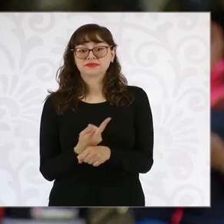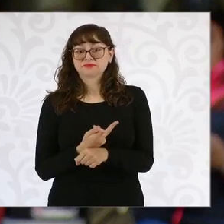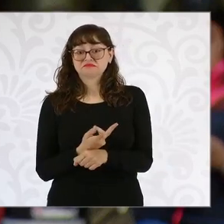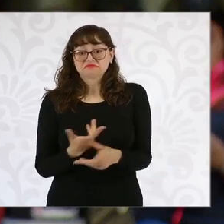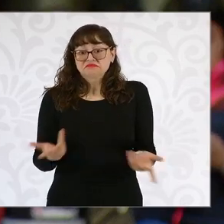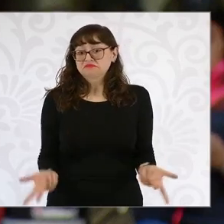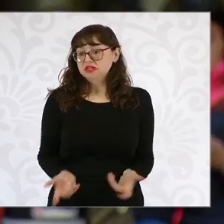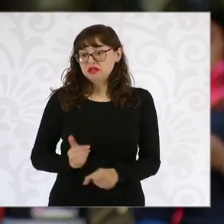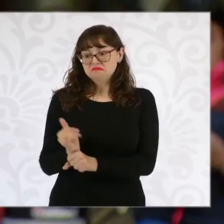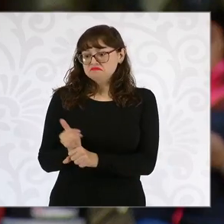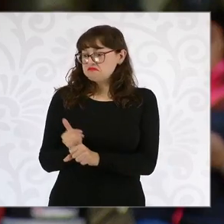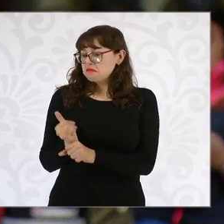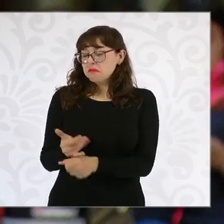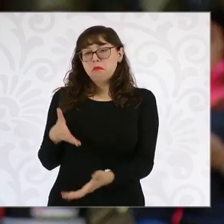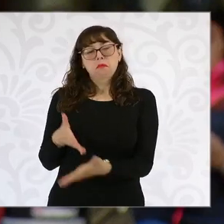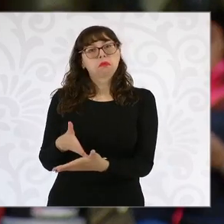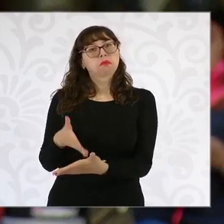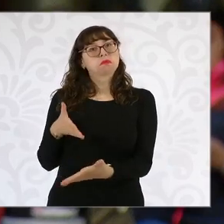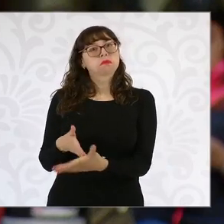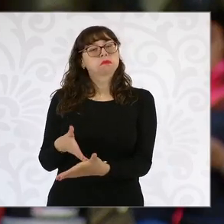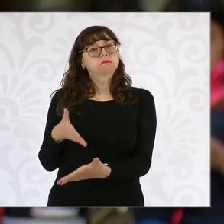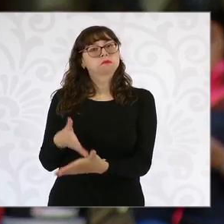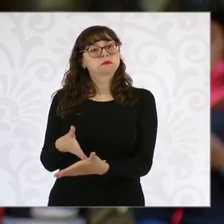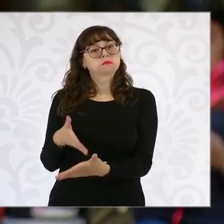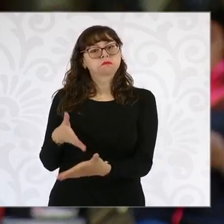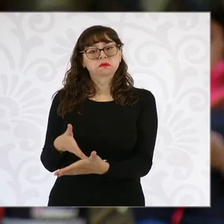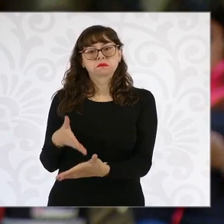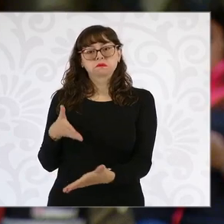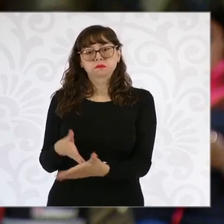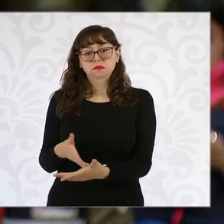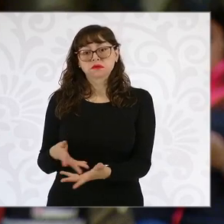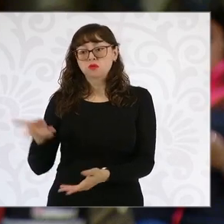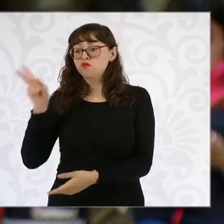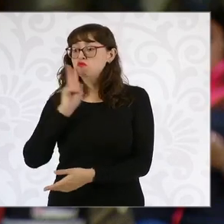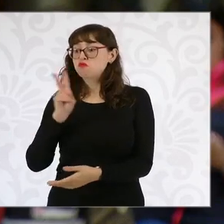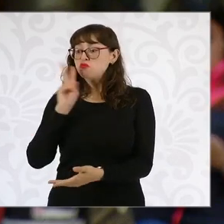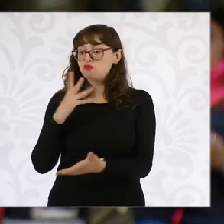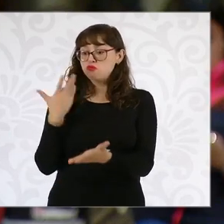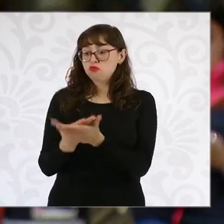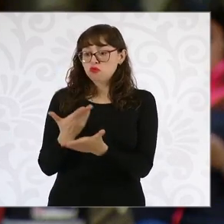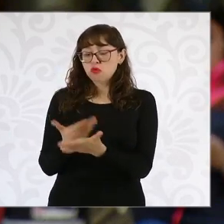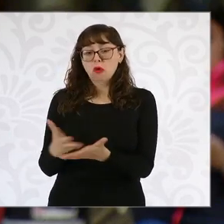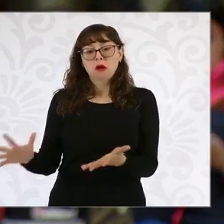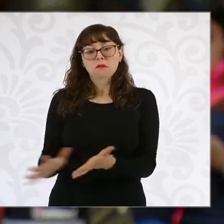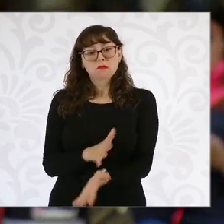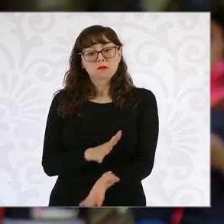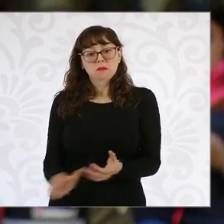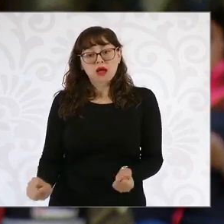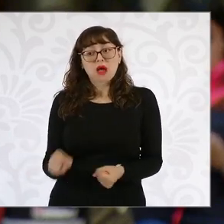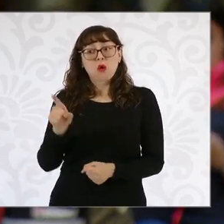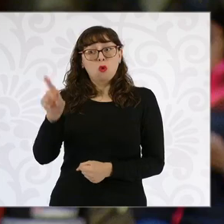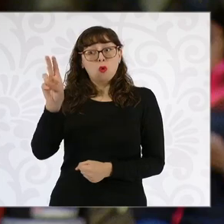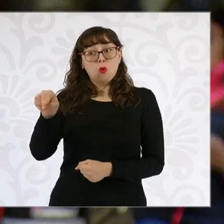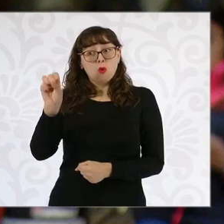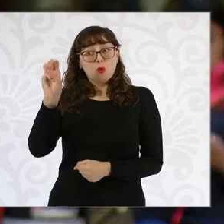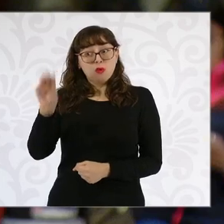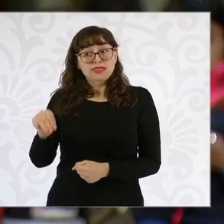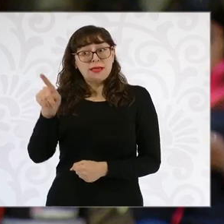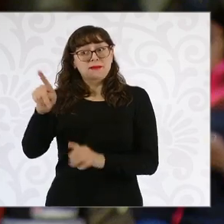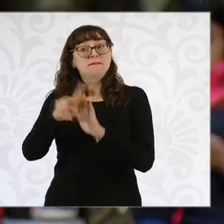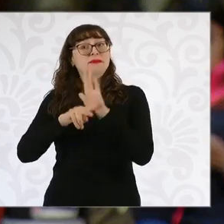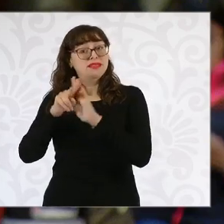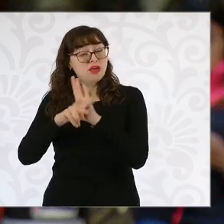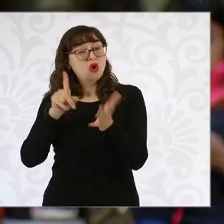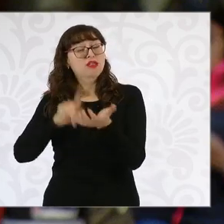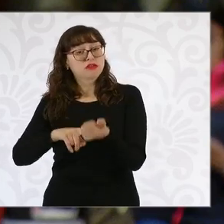ya no avanzan, se ha tocado prácticamente con pared, hay destrucción de pruebas, videos que la Universidad Nacional Autónoma de México dice que perdió